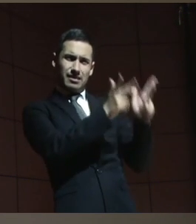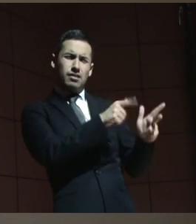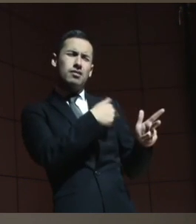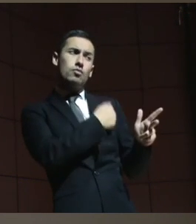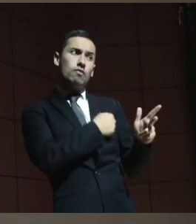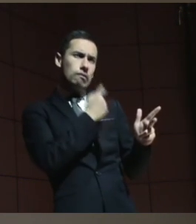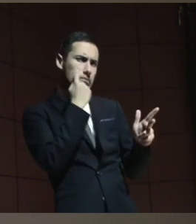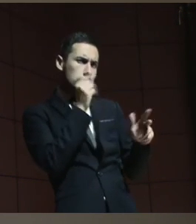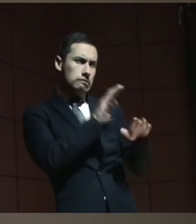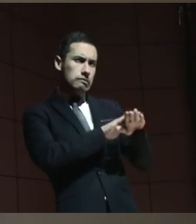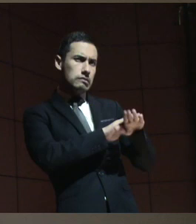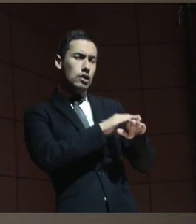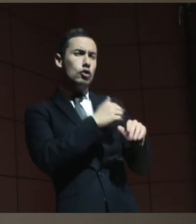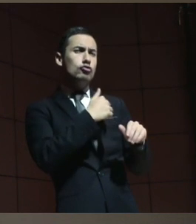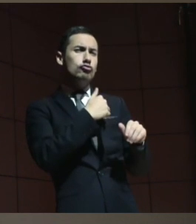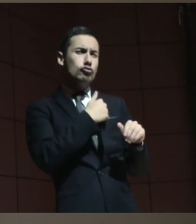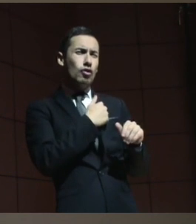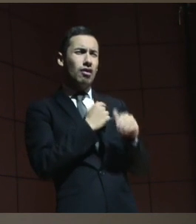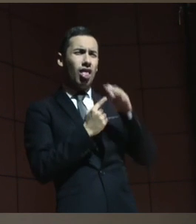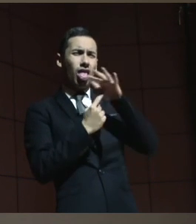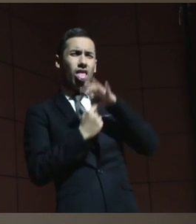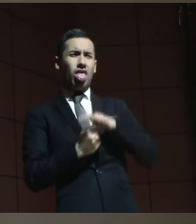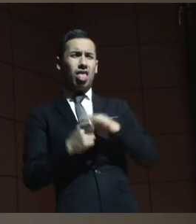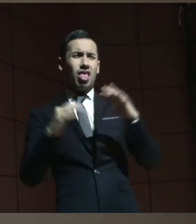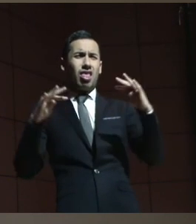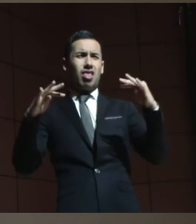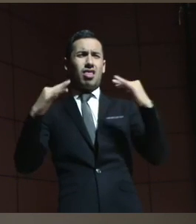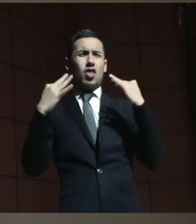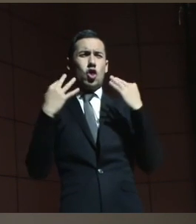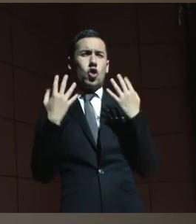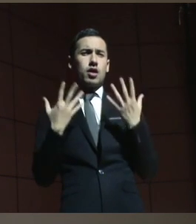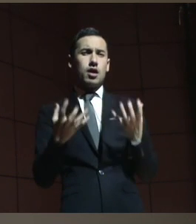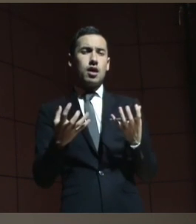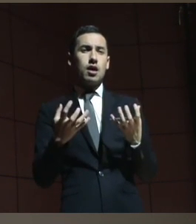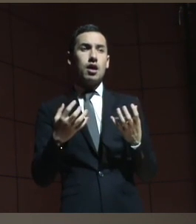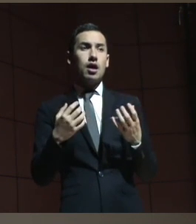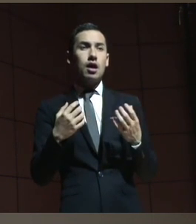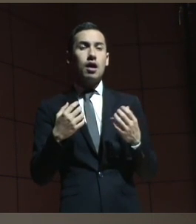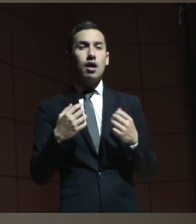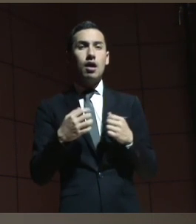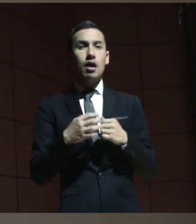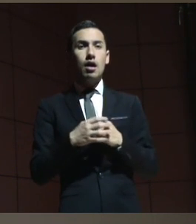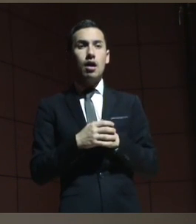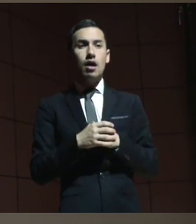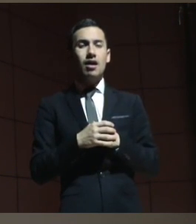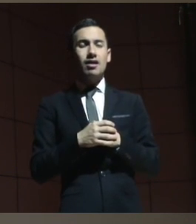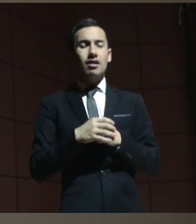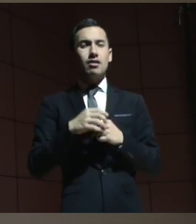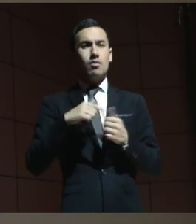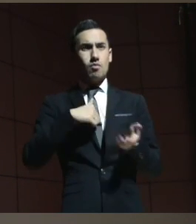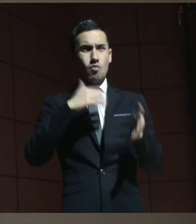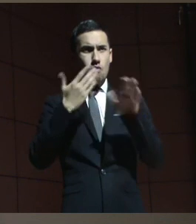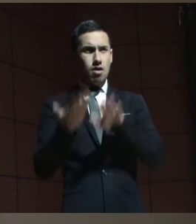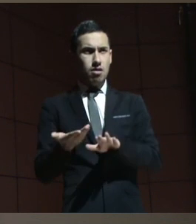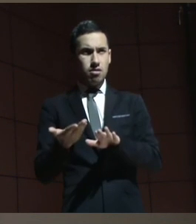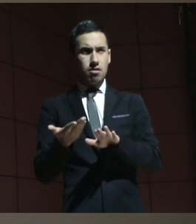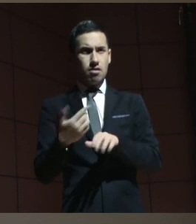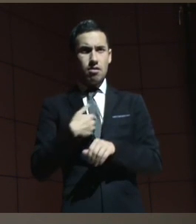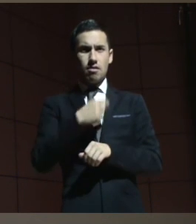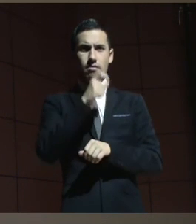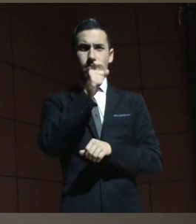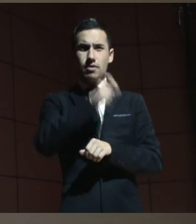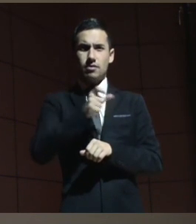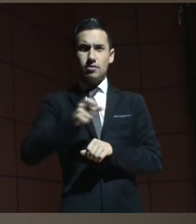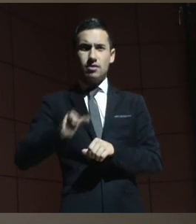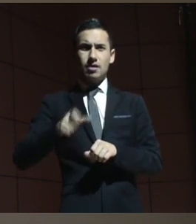evite de la última humillación y era que no se pudiera explorar su cerebro a partir de la muerte porque las personas que están